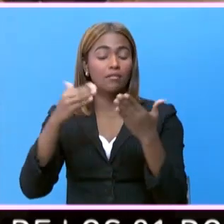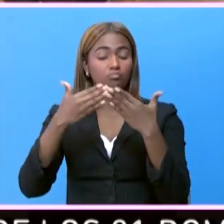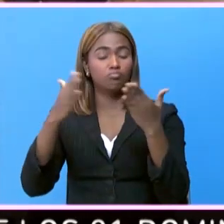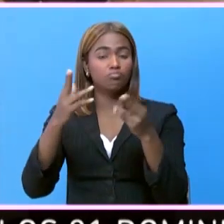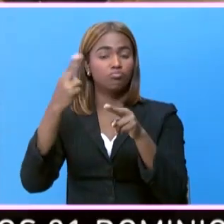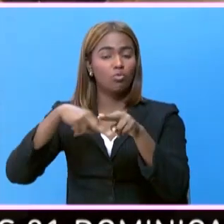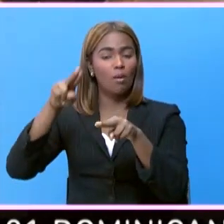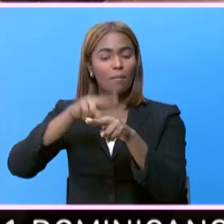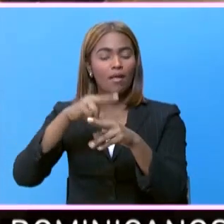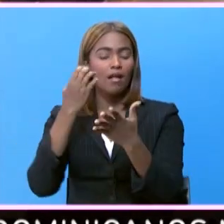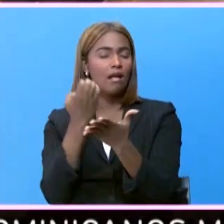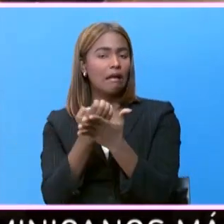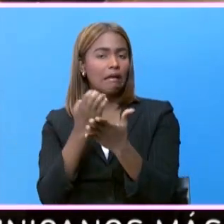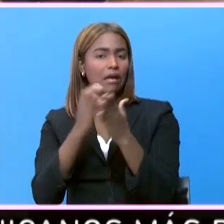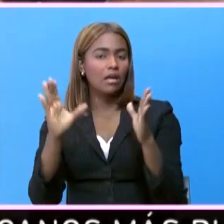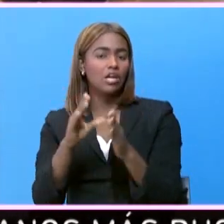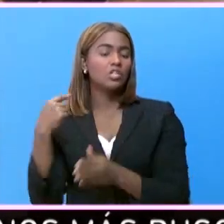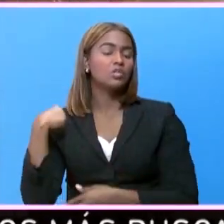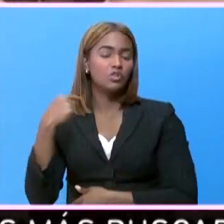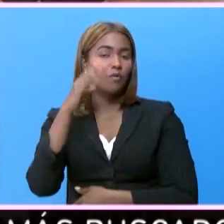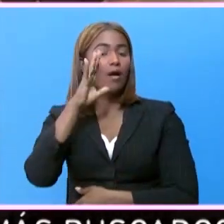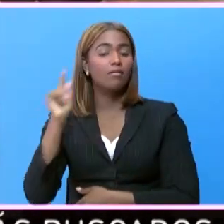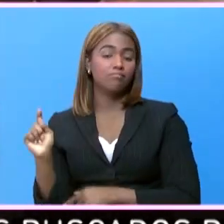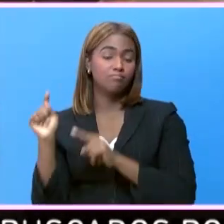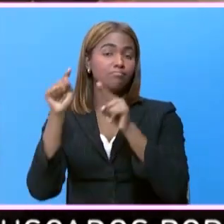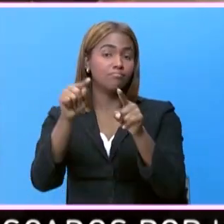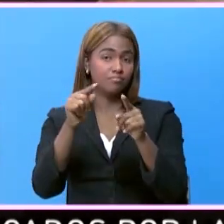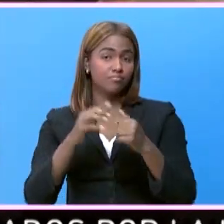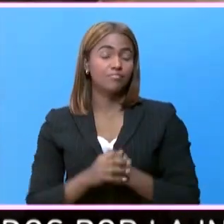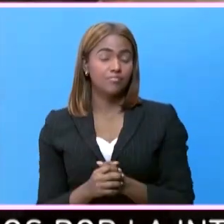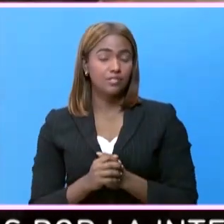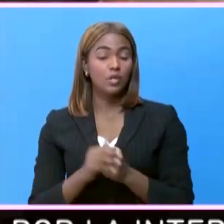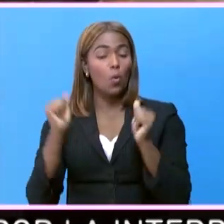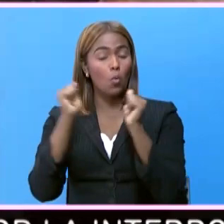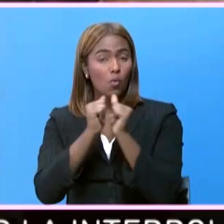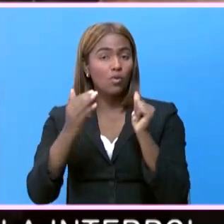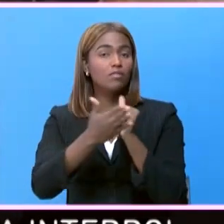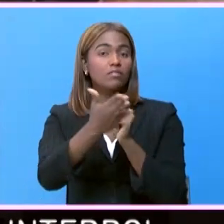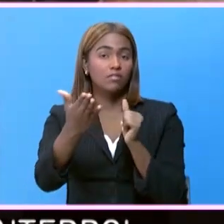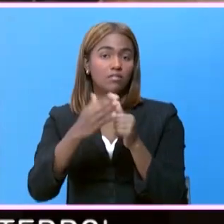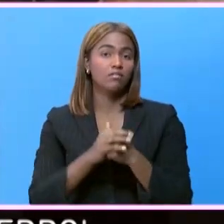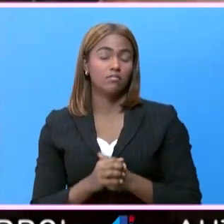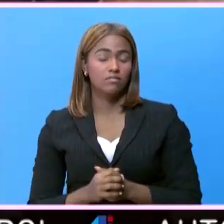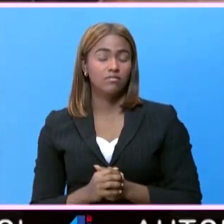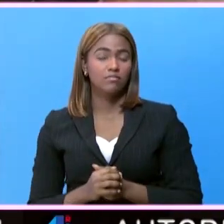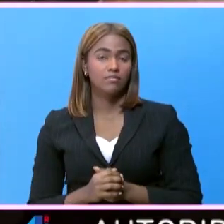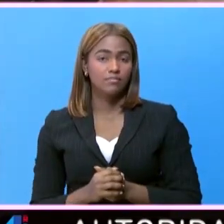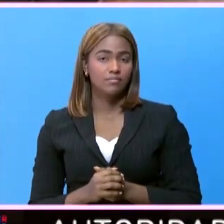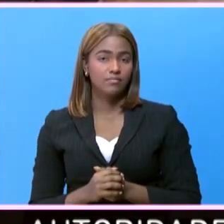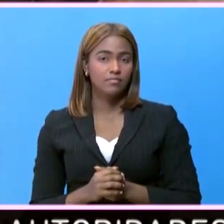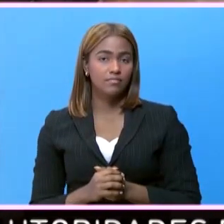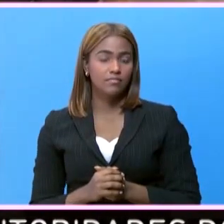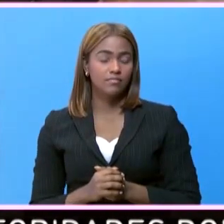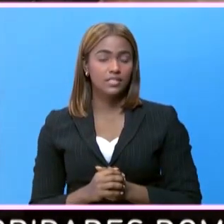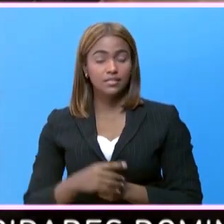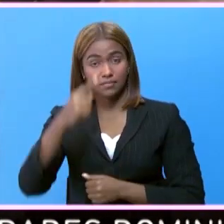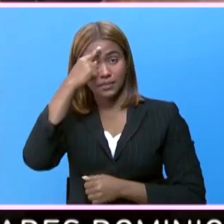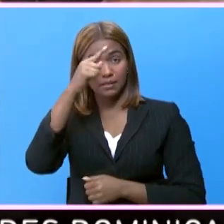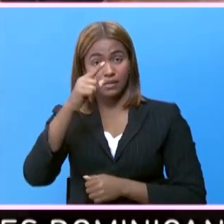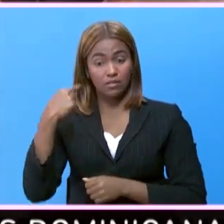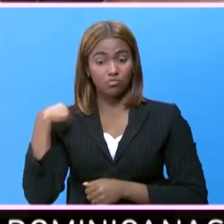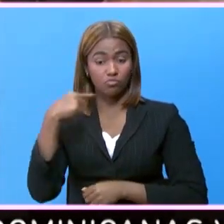normalizar la economía, nosotros estaremos ahí, junto a ustedes, para